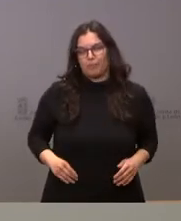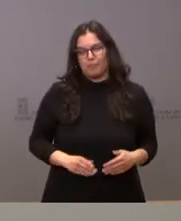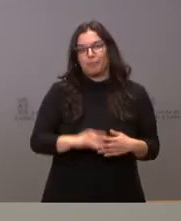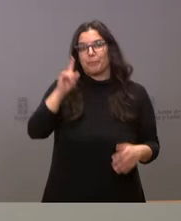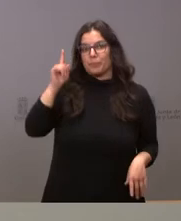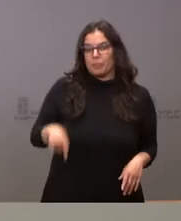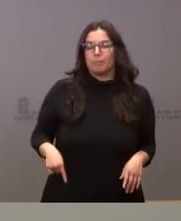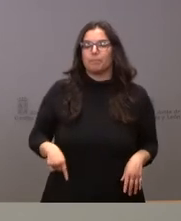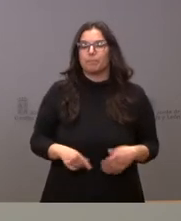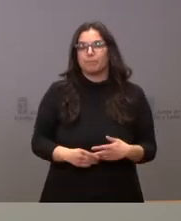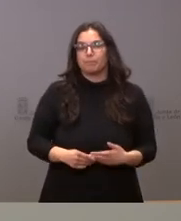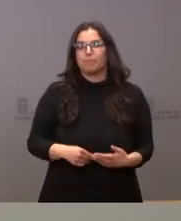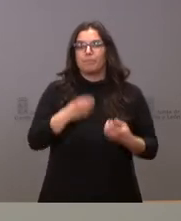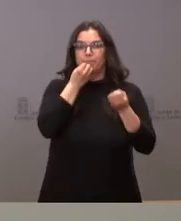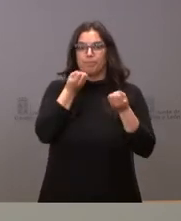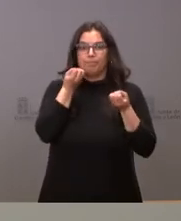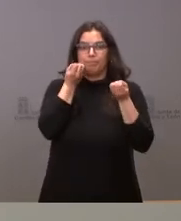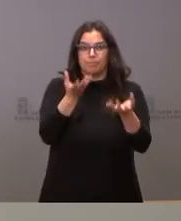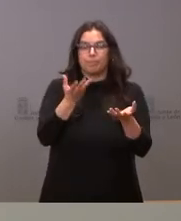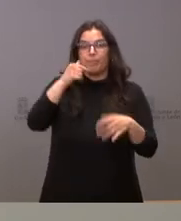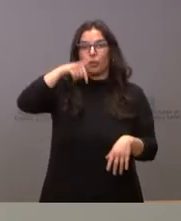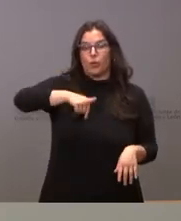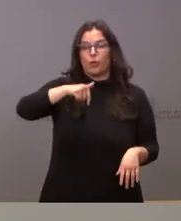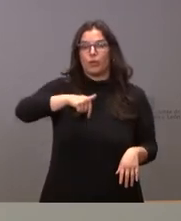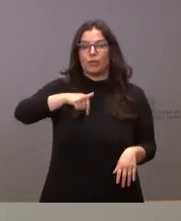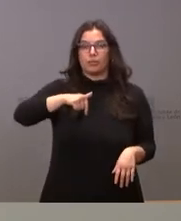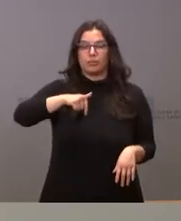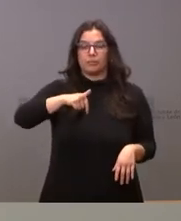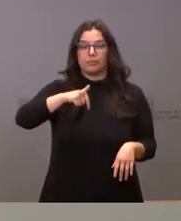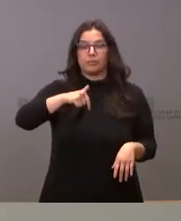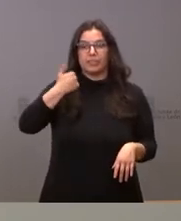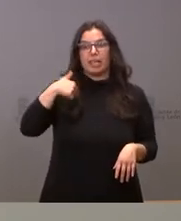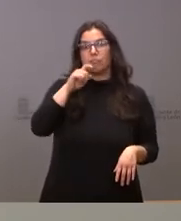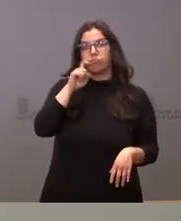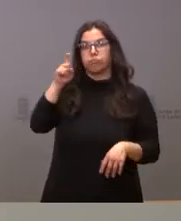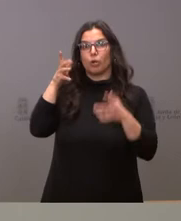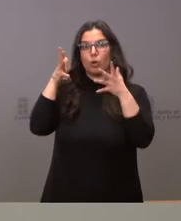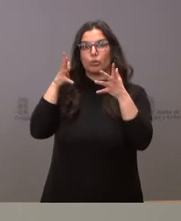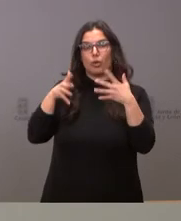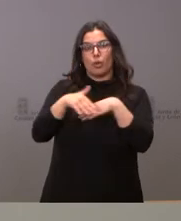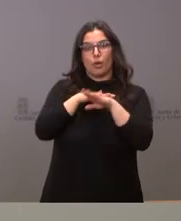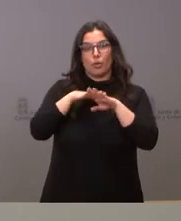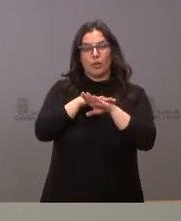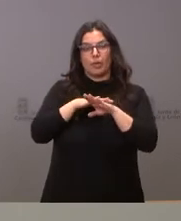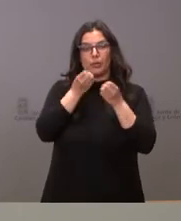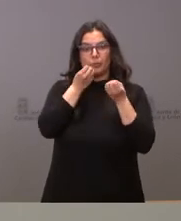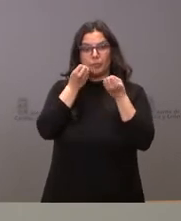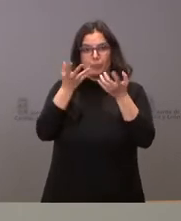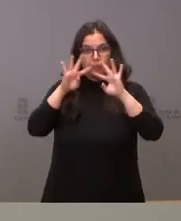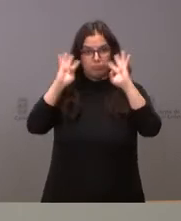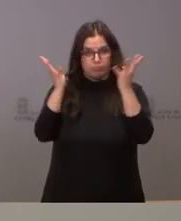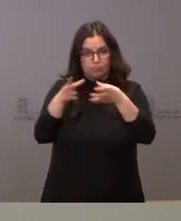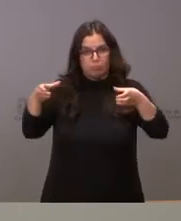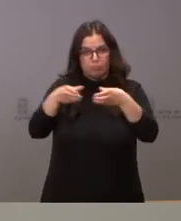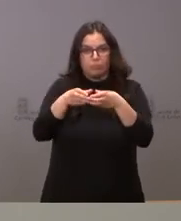parte, les comunico que hoy se ha informado al Consejo de Gobierno también y, como